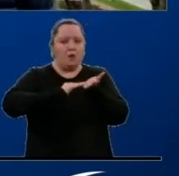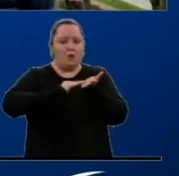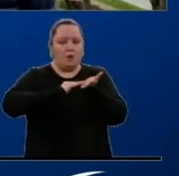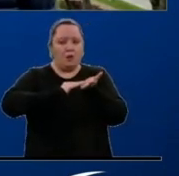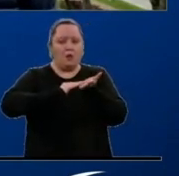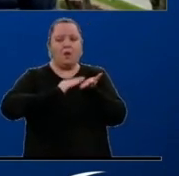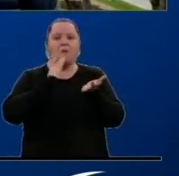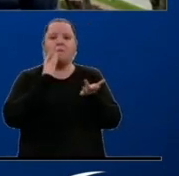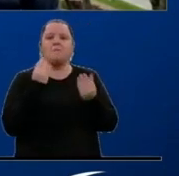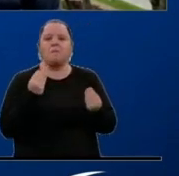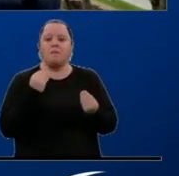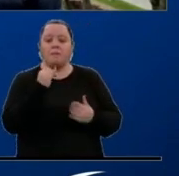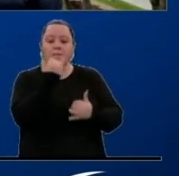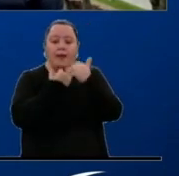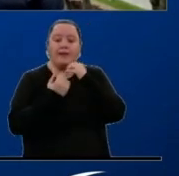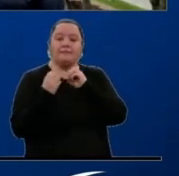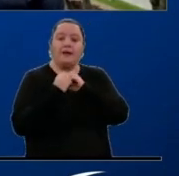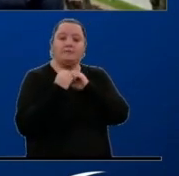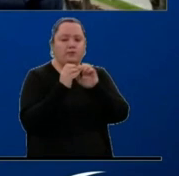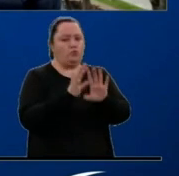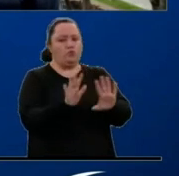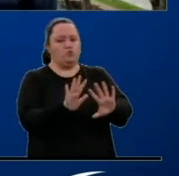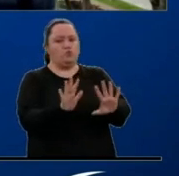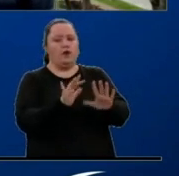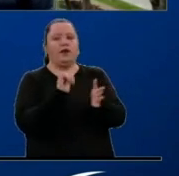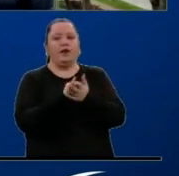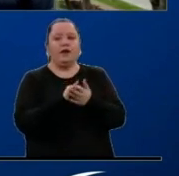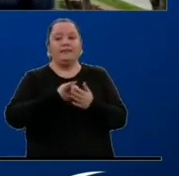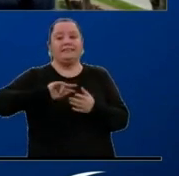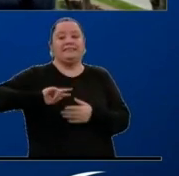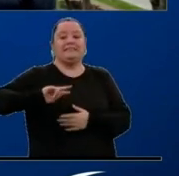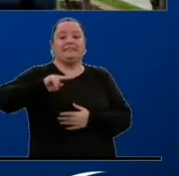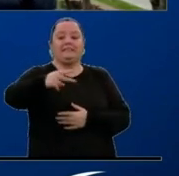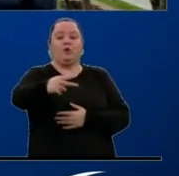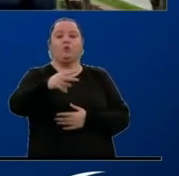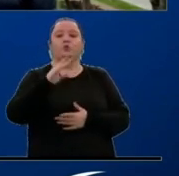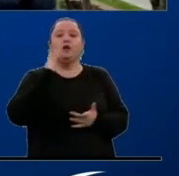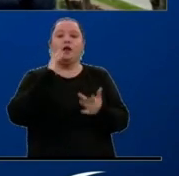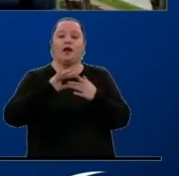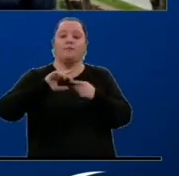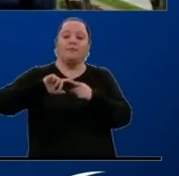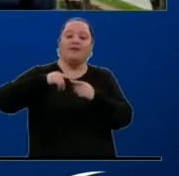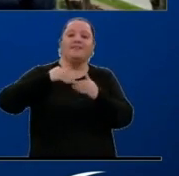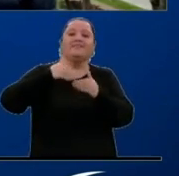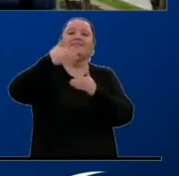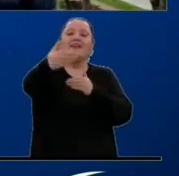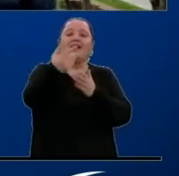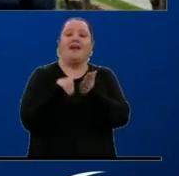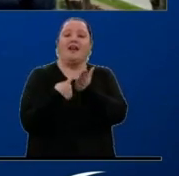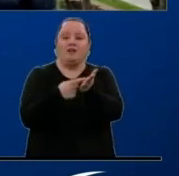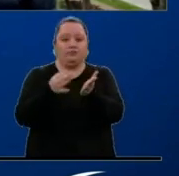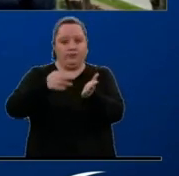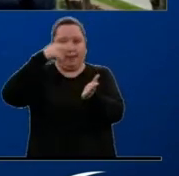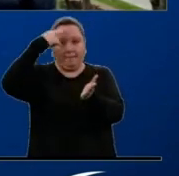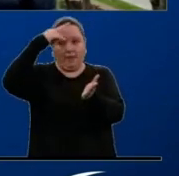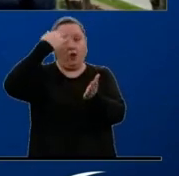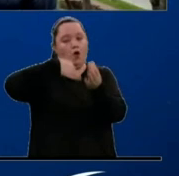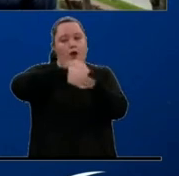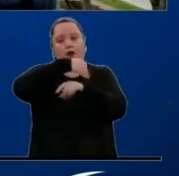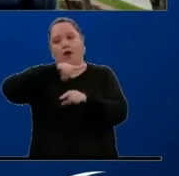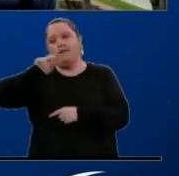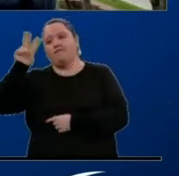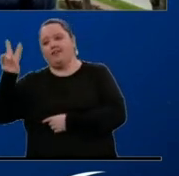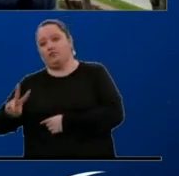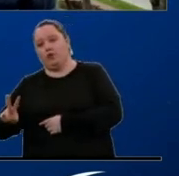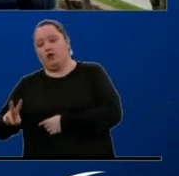que los errores no se sigan cometiendo antes de un segundo ciclo de negociaciones que iba a ser en México, pero que ahora va a ser en Venezuela.